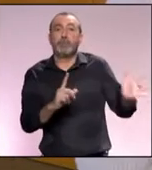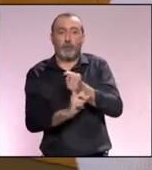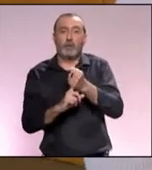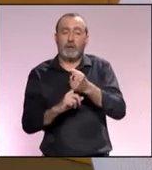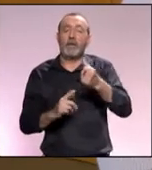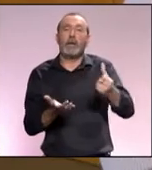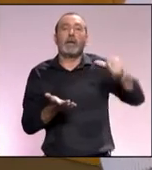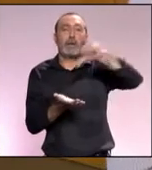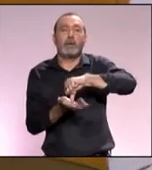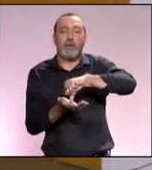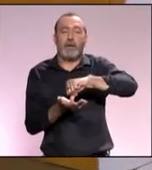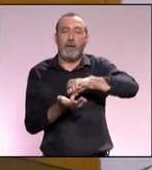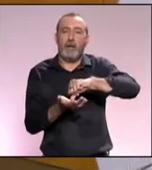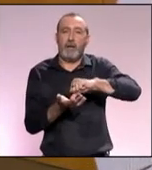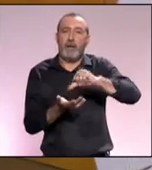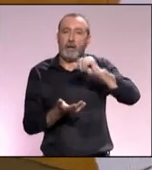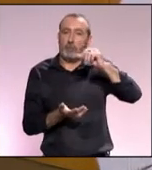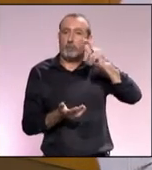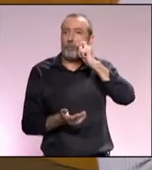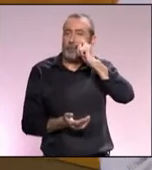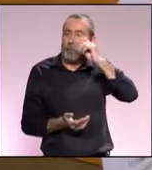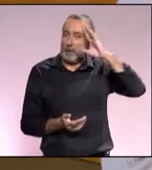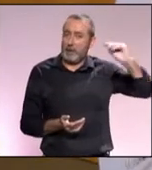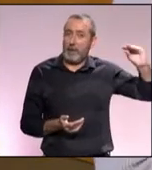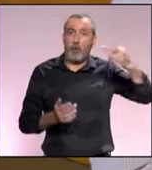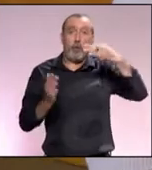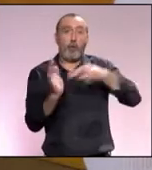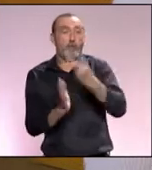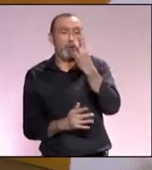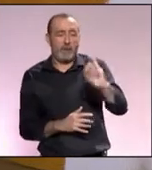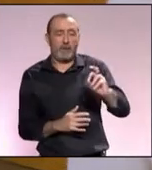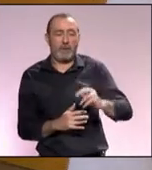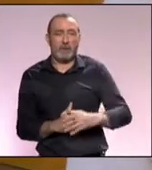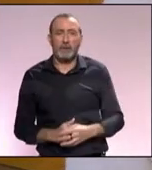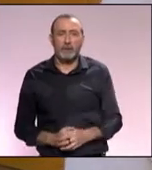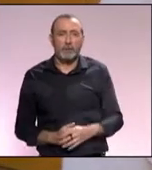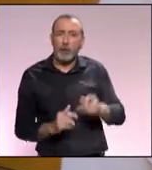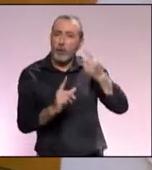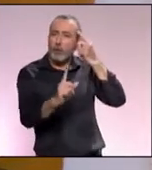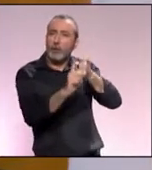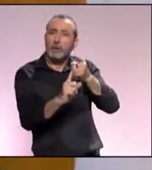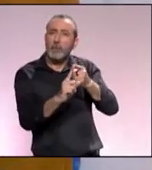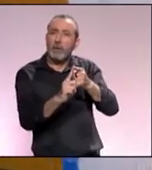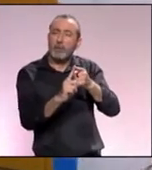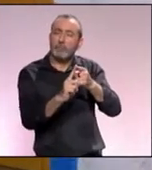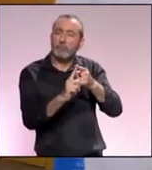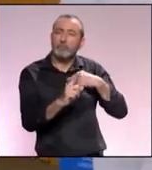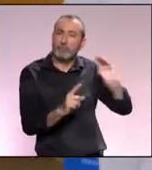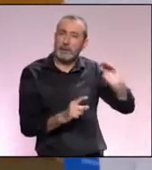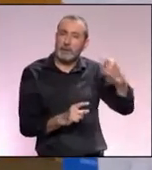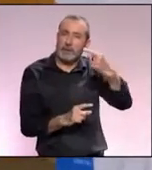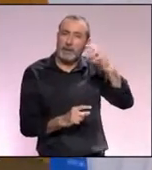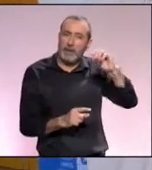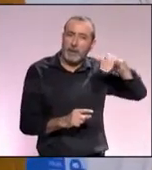de que hemos conseguido ser capital de Turismo Inteligente 2020. Objetivo, Sgema, de